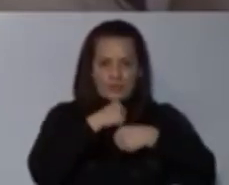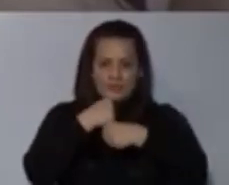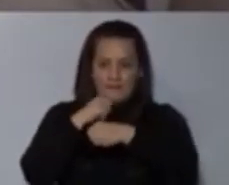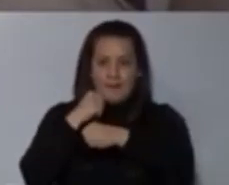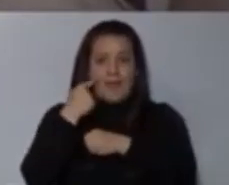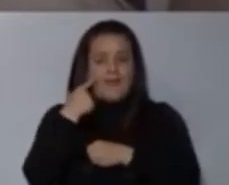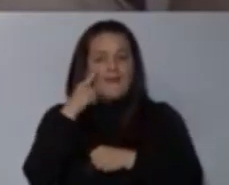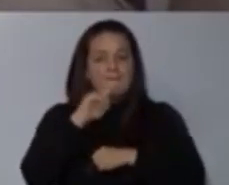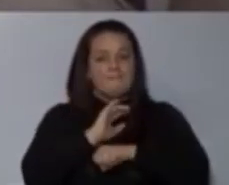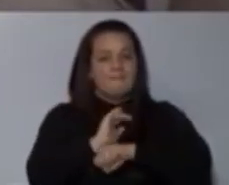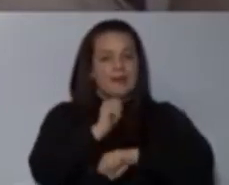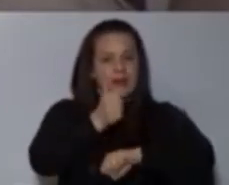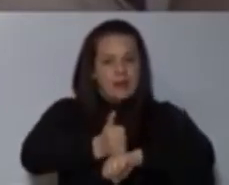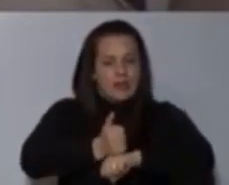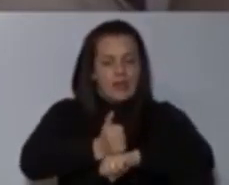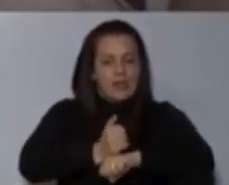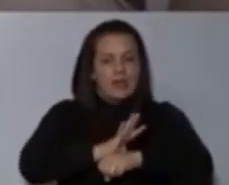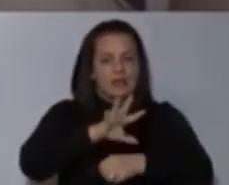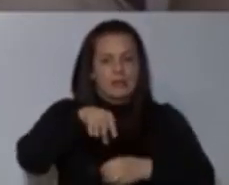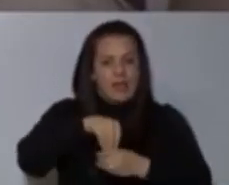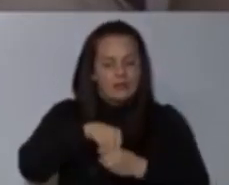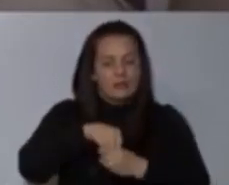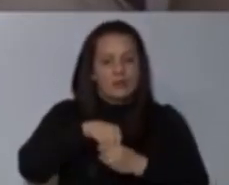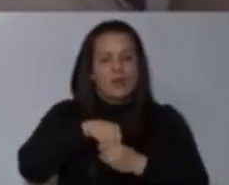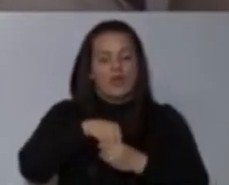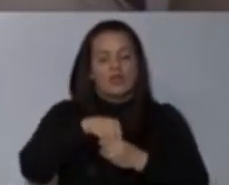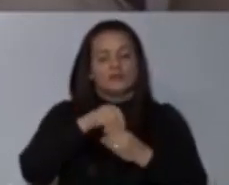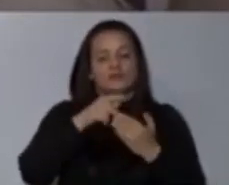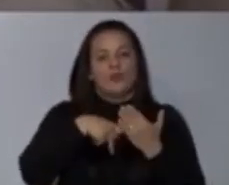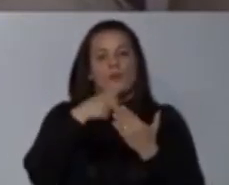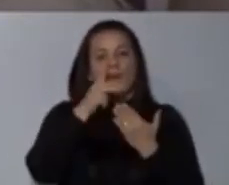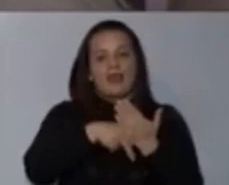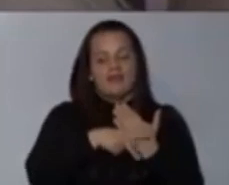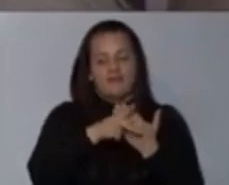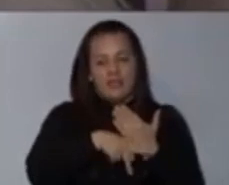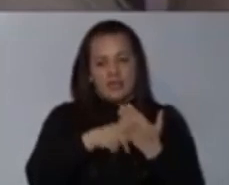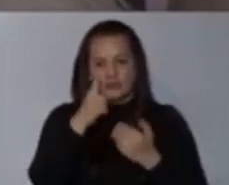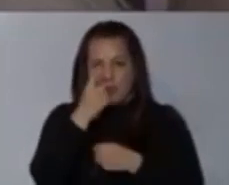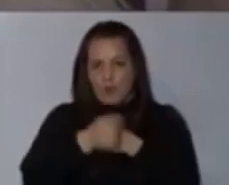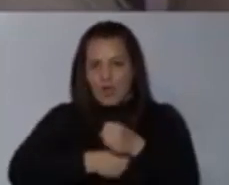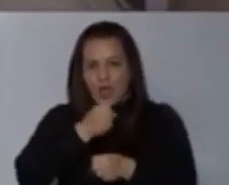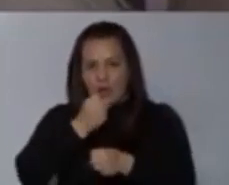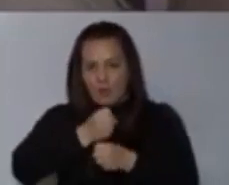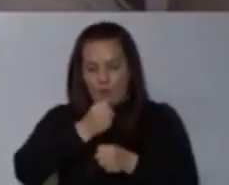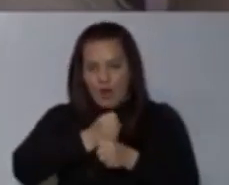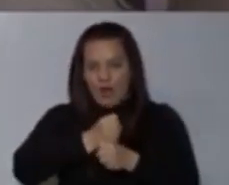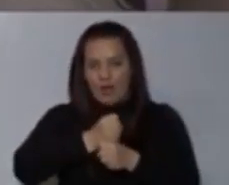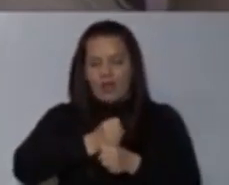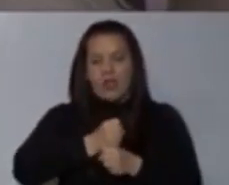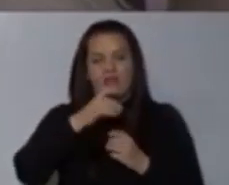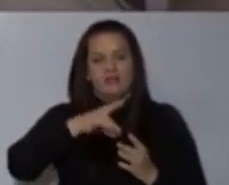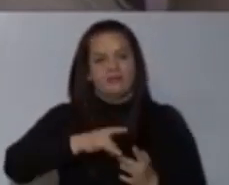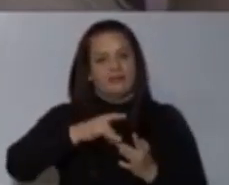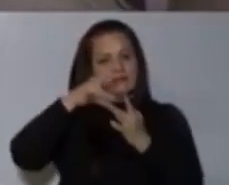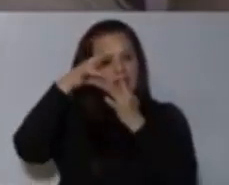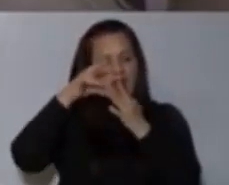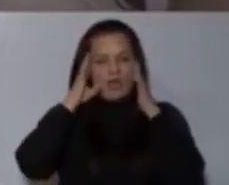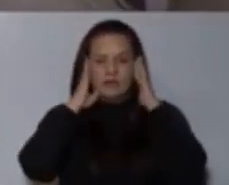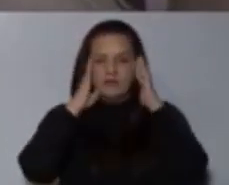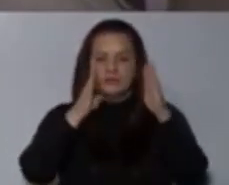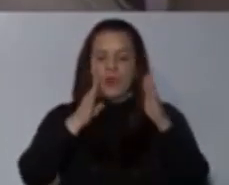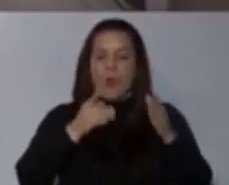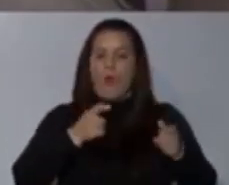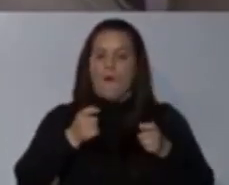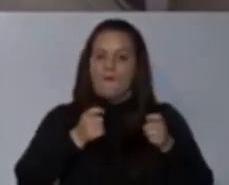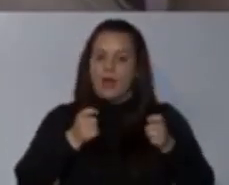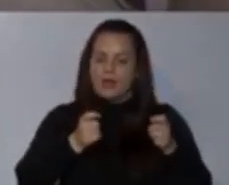establezca dentro de su programa, dentro de su planificación anual, una especial atención al manejo de